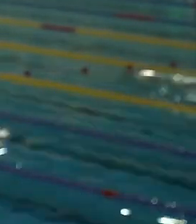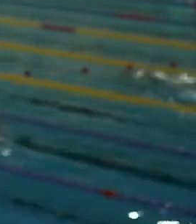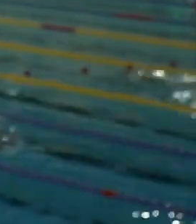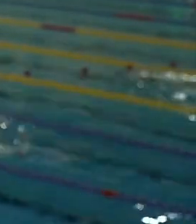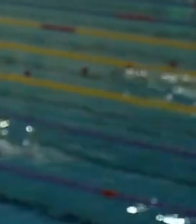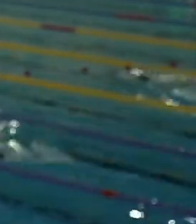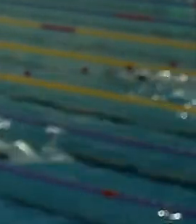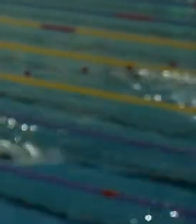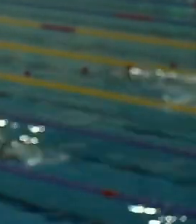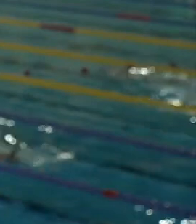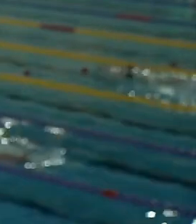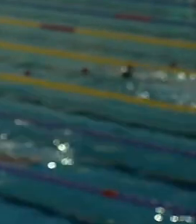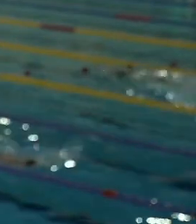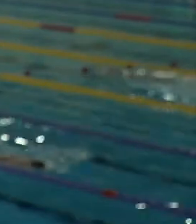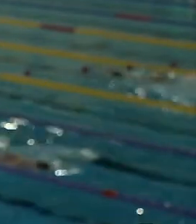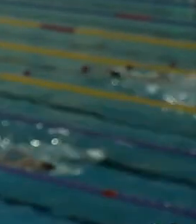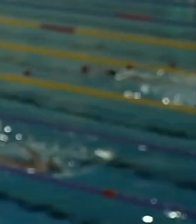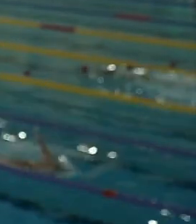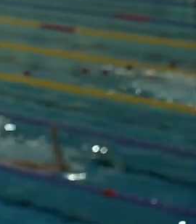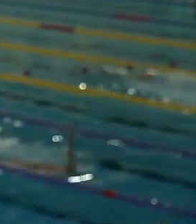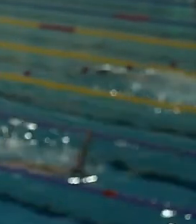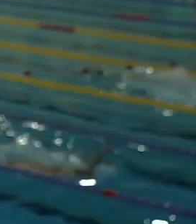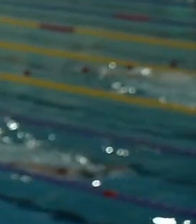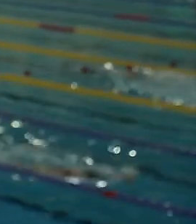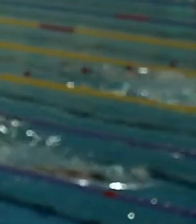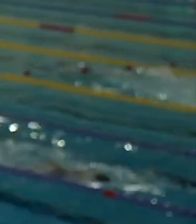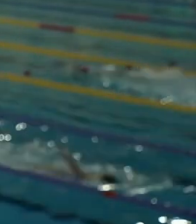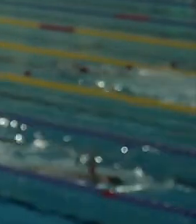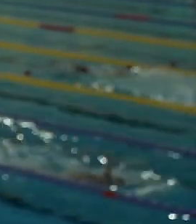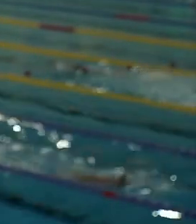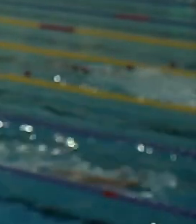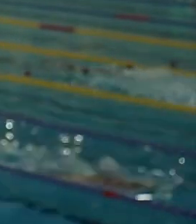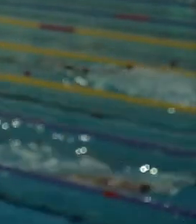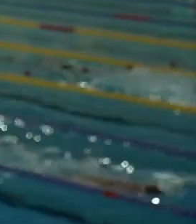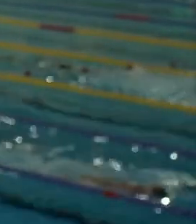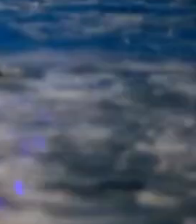cambie por completo. Aquí, su historia.